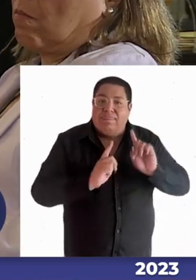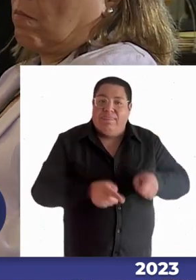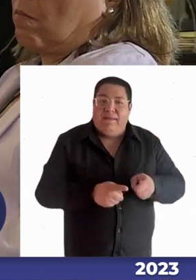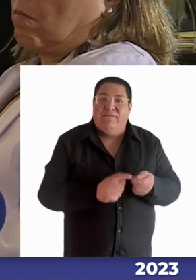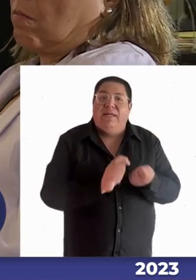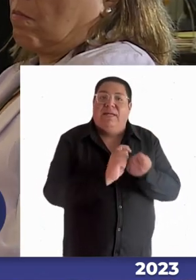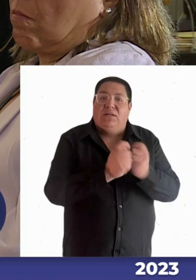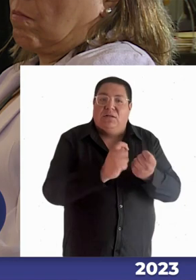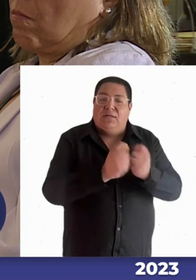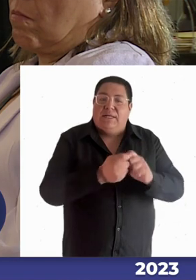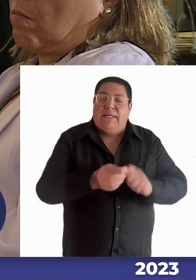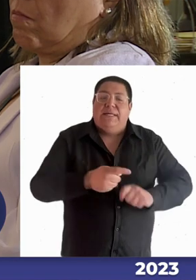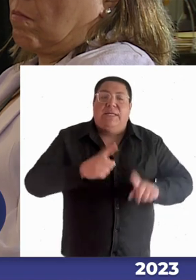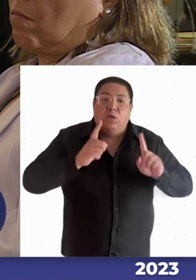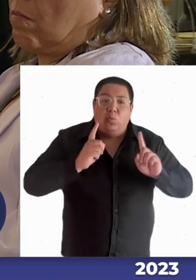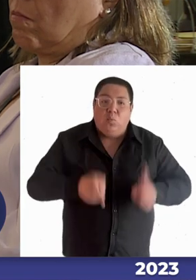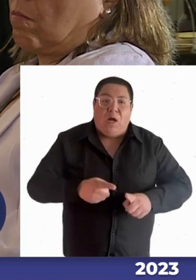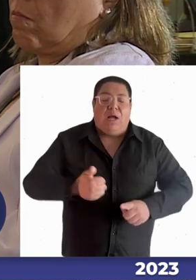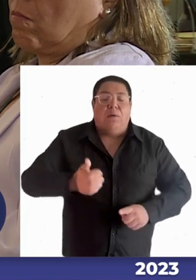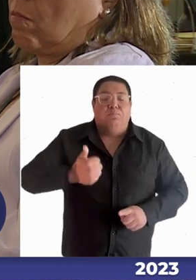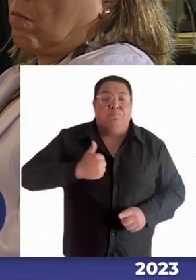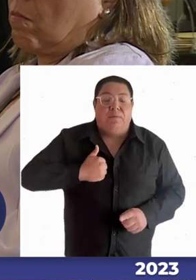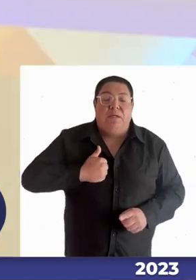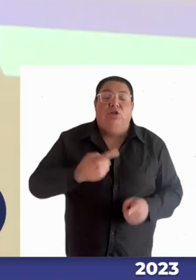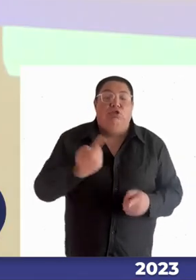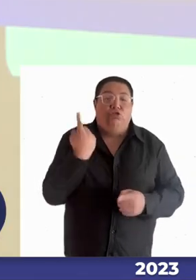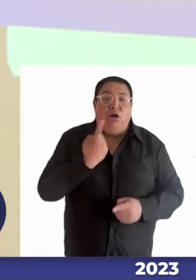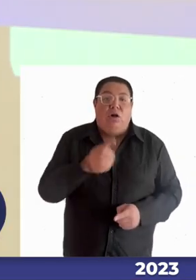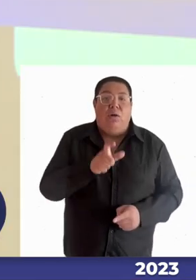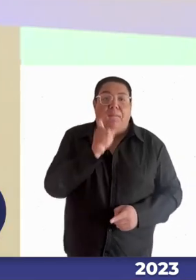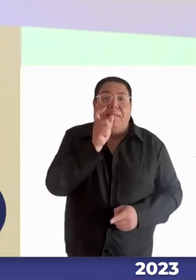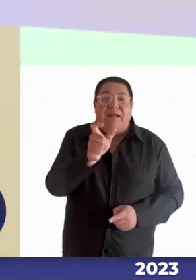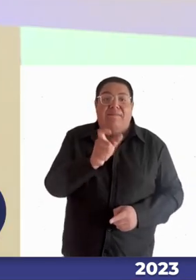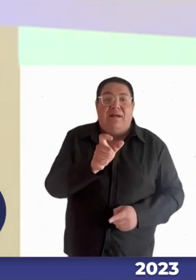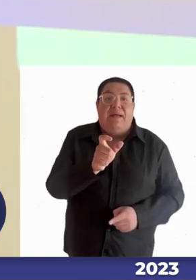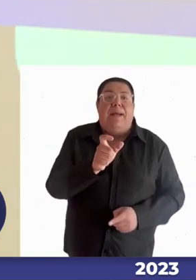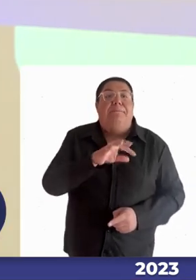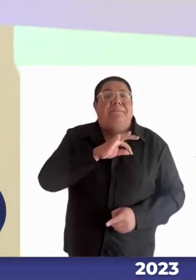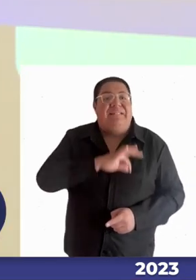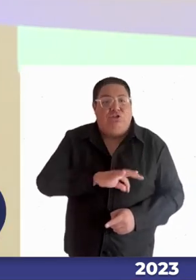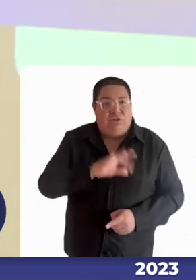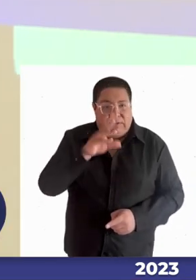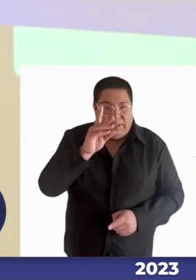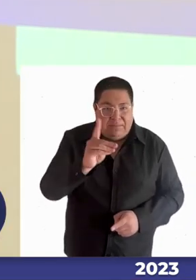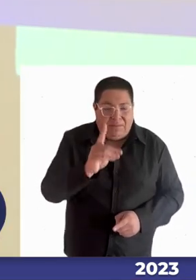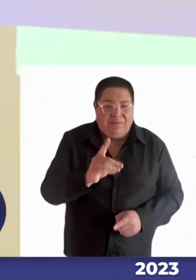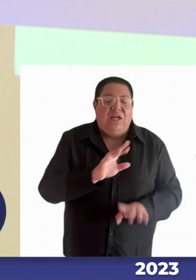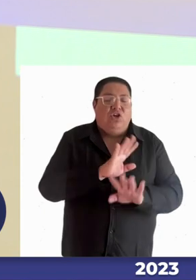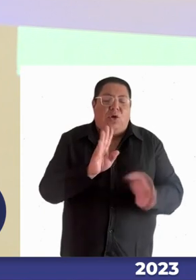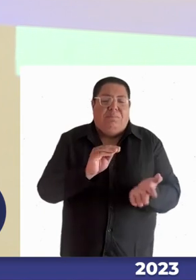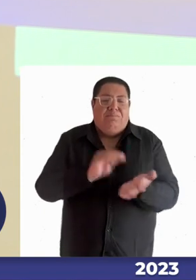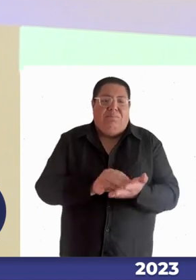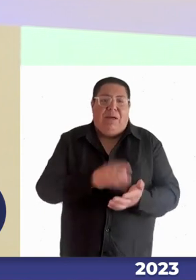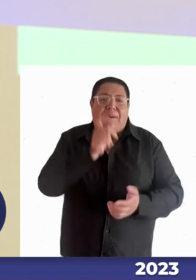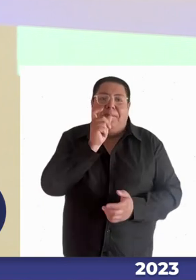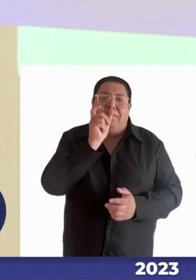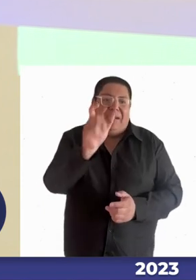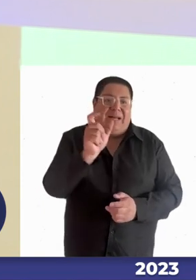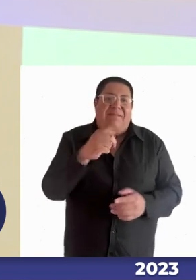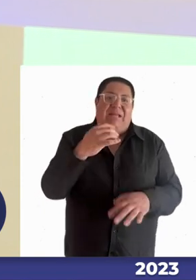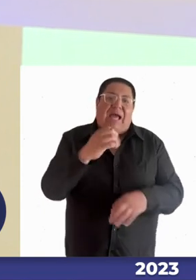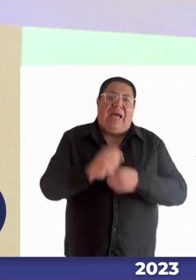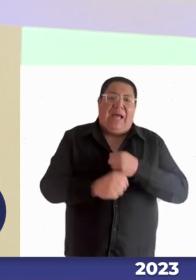simplemente denominarlo pensión de discapacidad y terminar con esta discriminación que se viene arrastrando por años